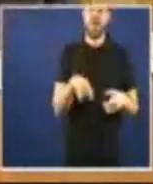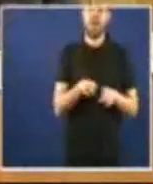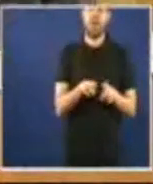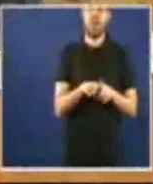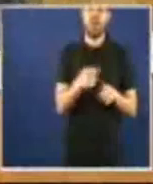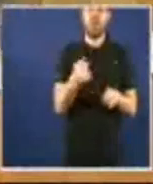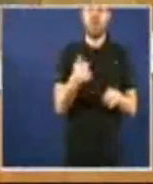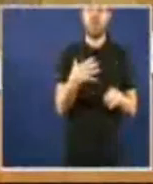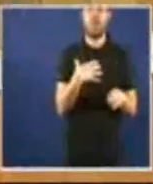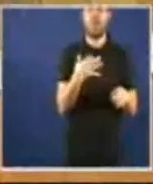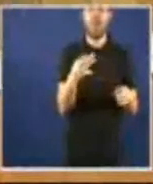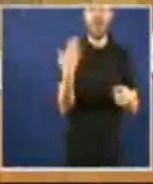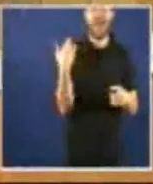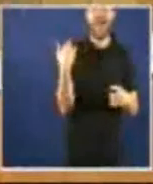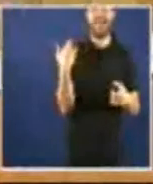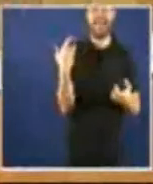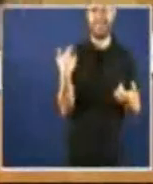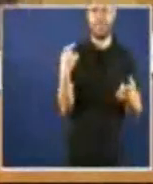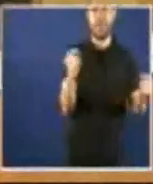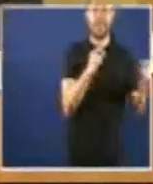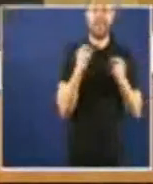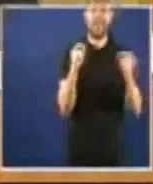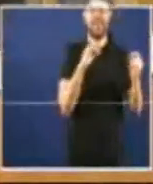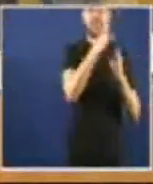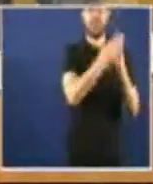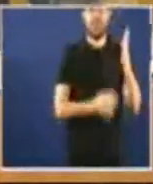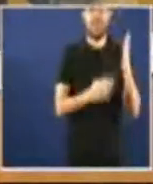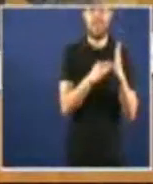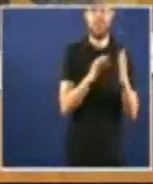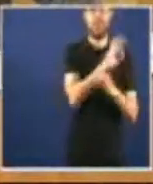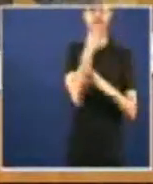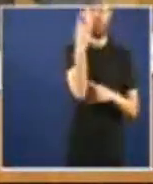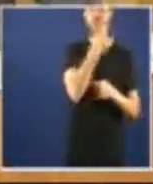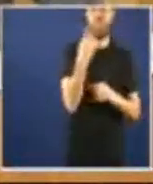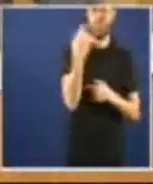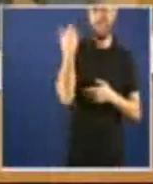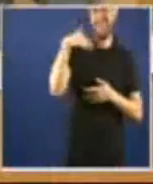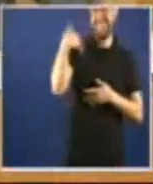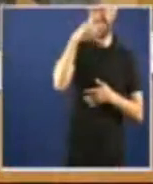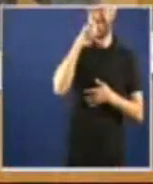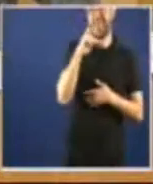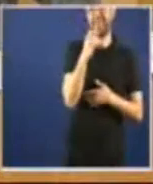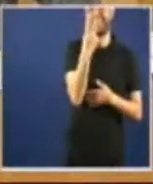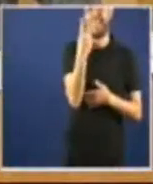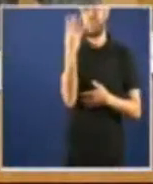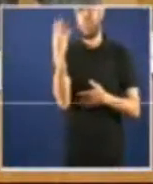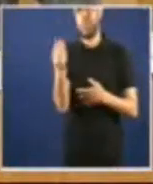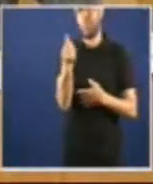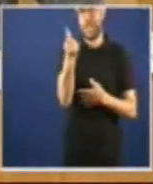de totalidade que antes duraba de tres a cuatro días nun despacho de trámite dunha xornada